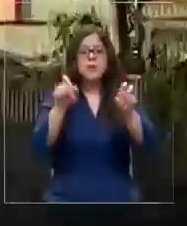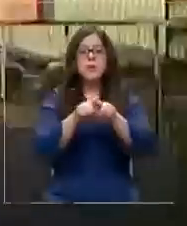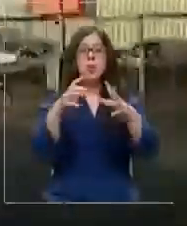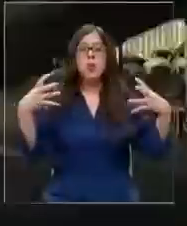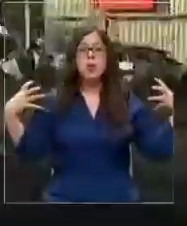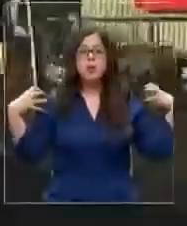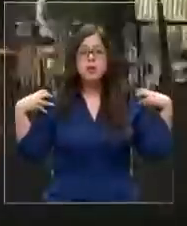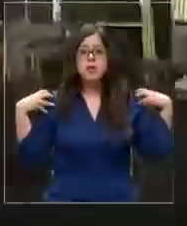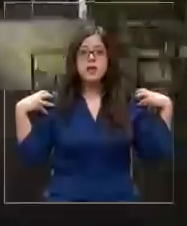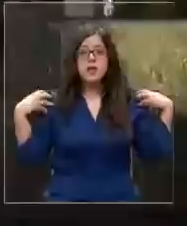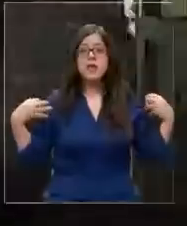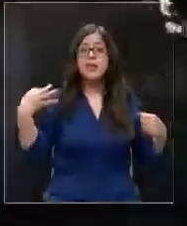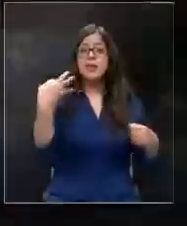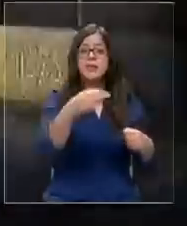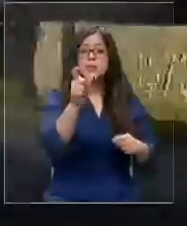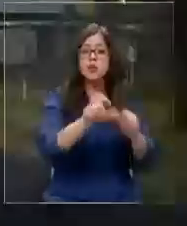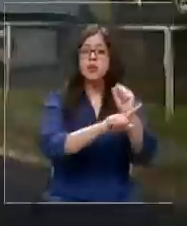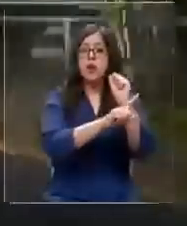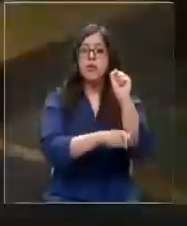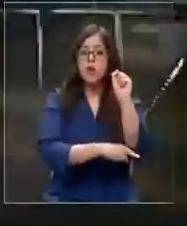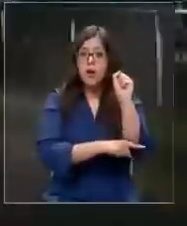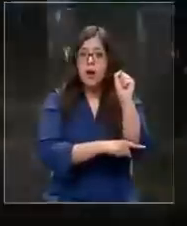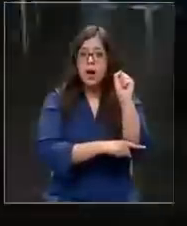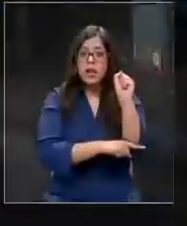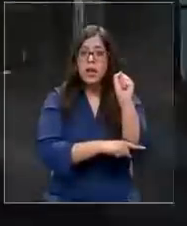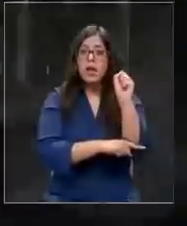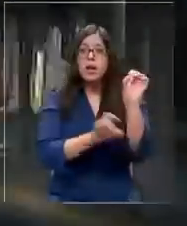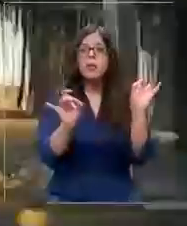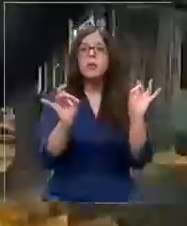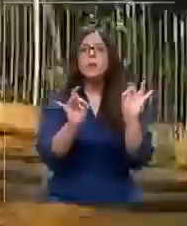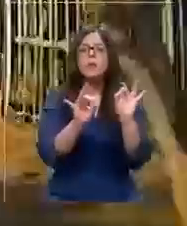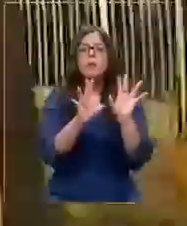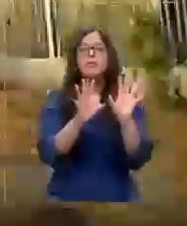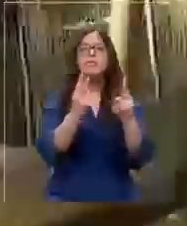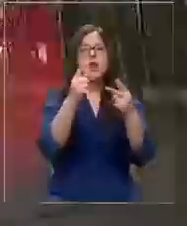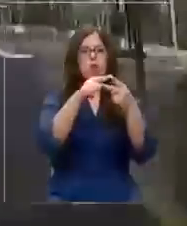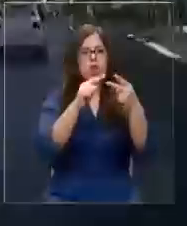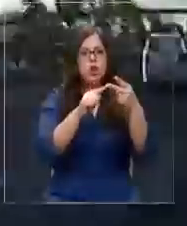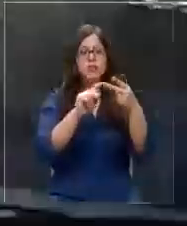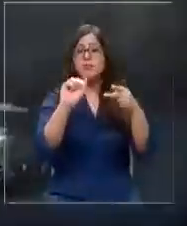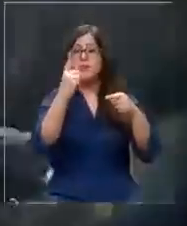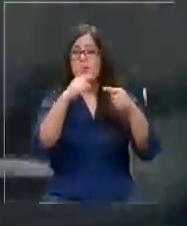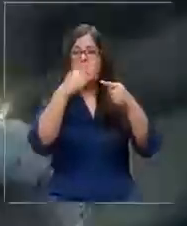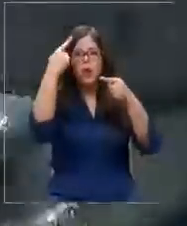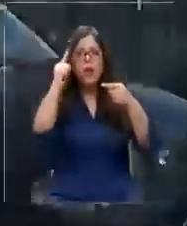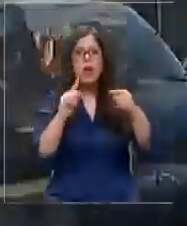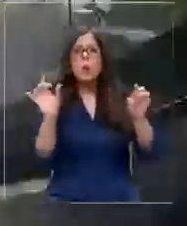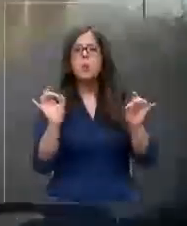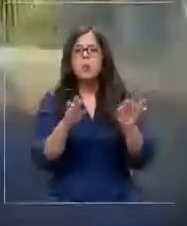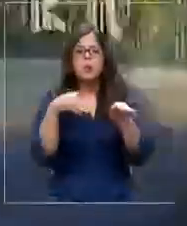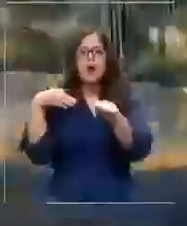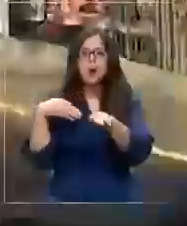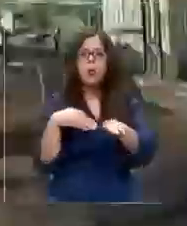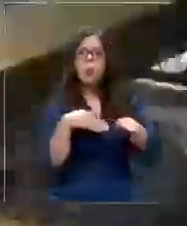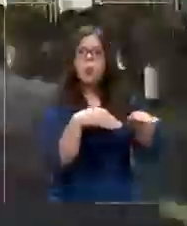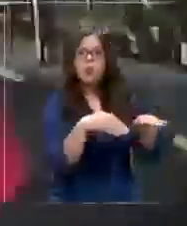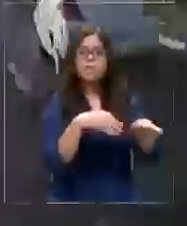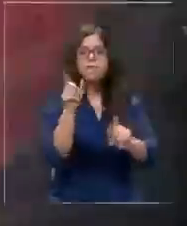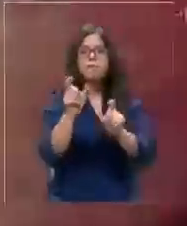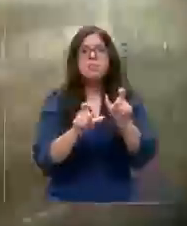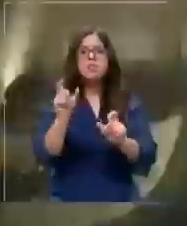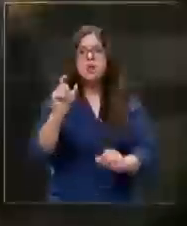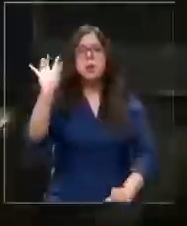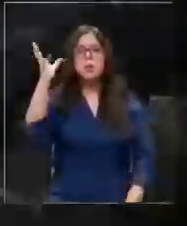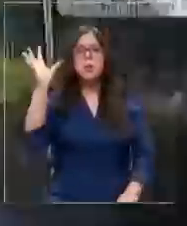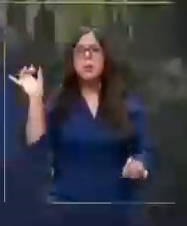responsabilidades, dice una abogada, podrían dividirse en dos. Comencemos con las lesiones que puede provocar una persecución a inocentes